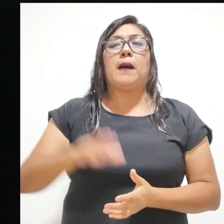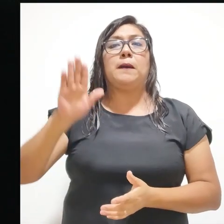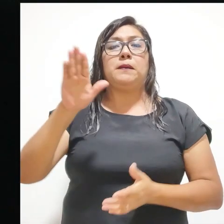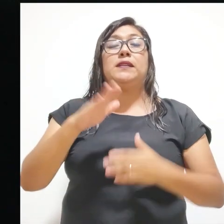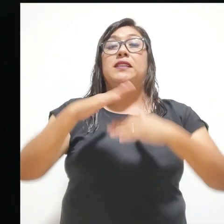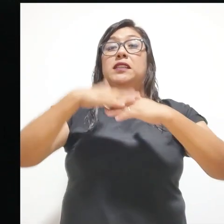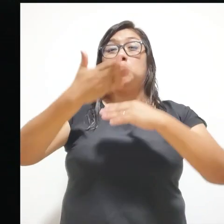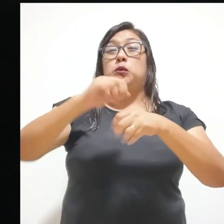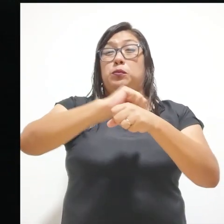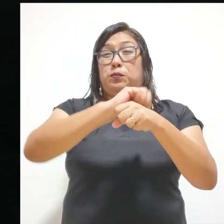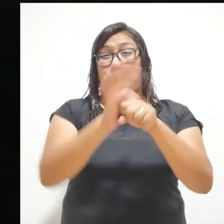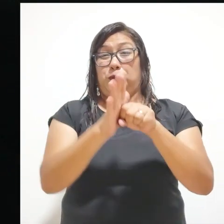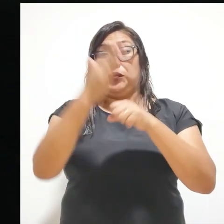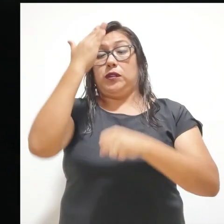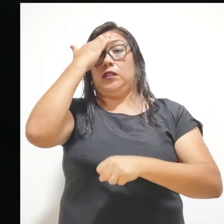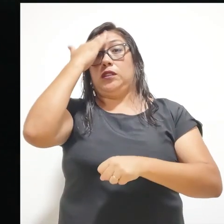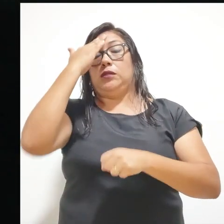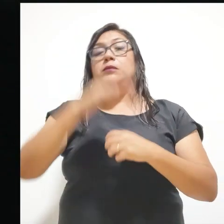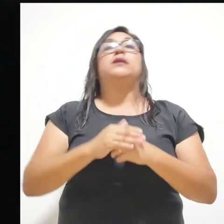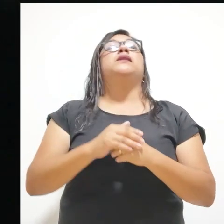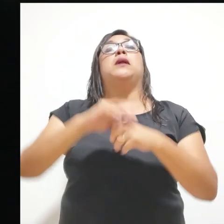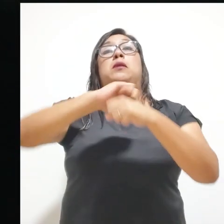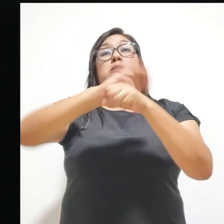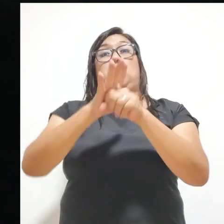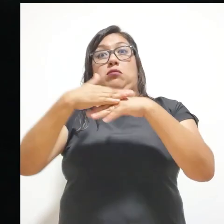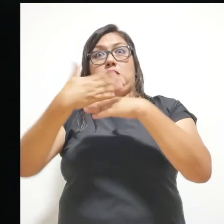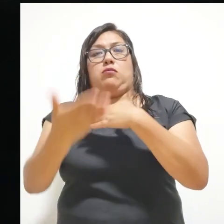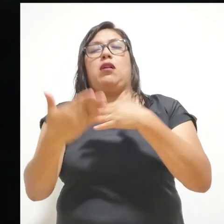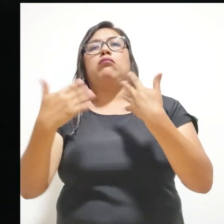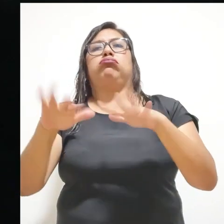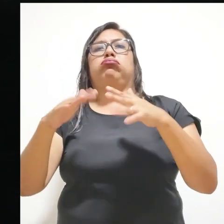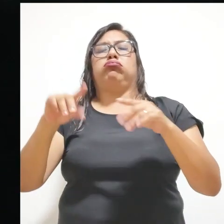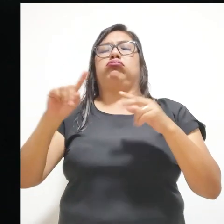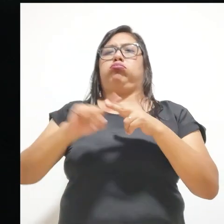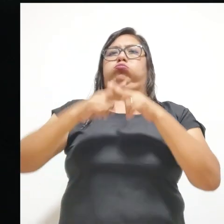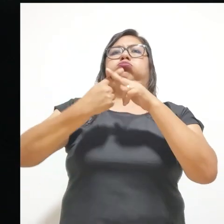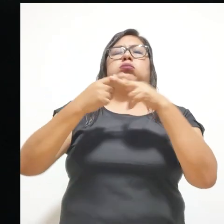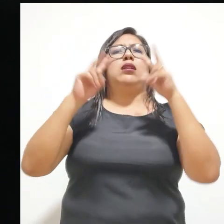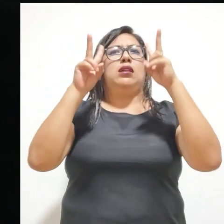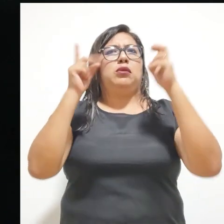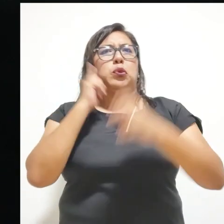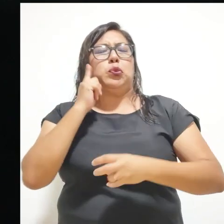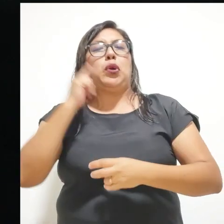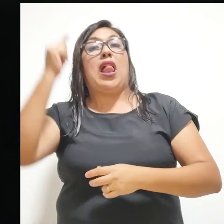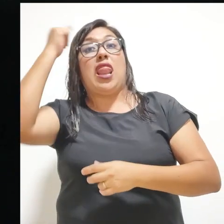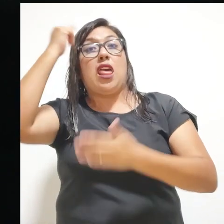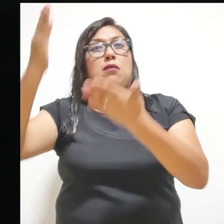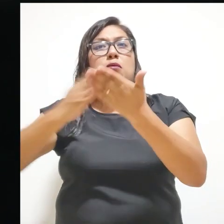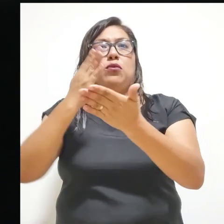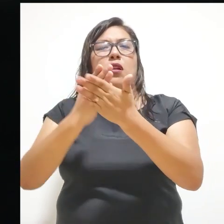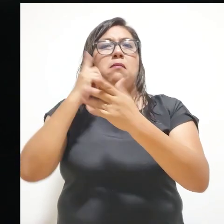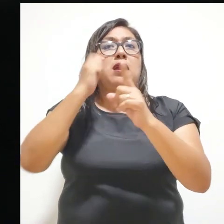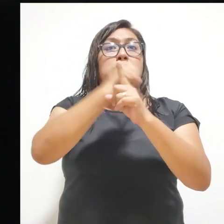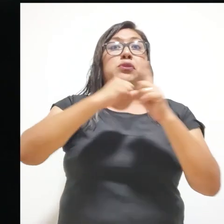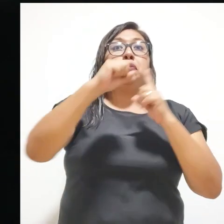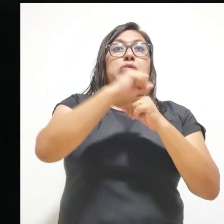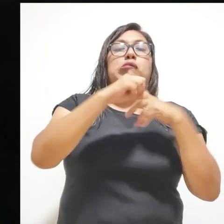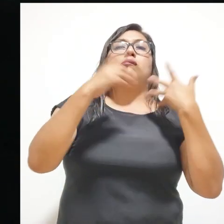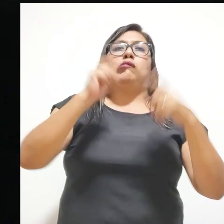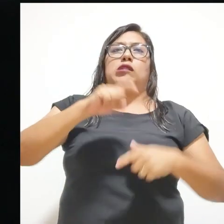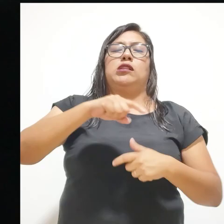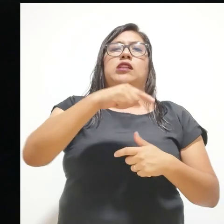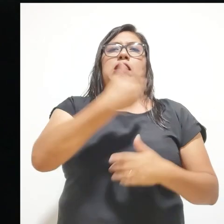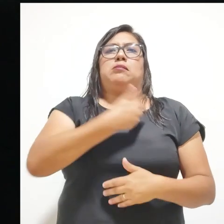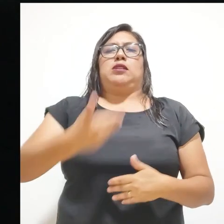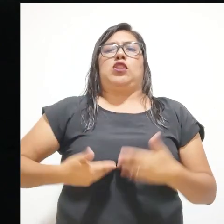Mira, después de la pandemia, este tema se ha vuelto como una prioridad para la sociedad y por lo tanto el Estado tiene